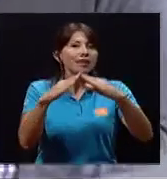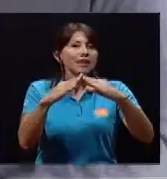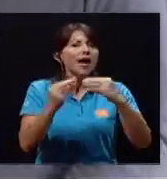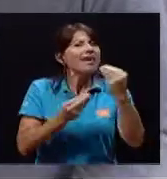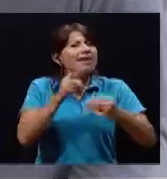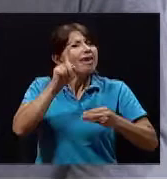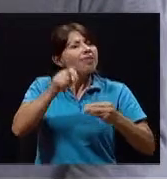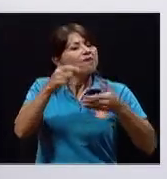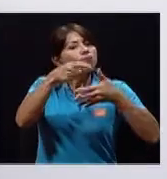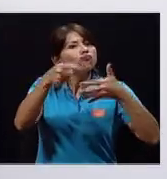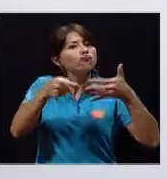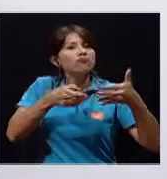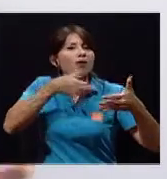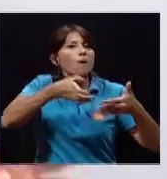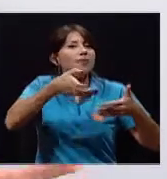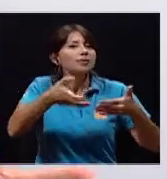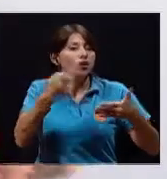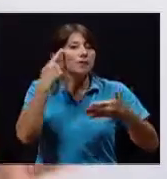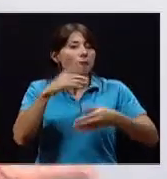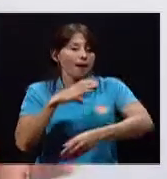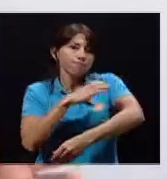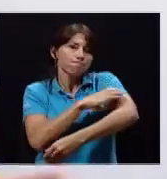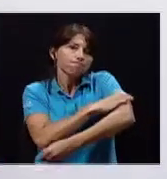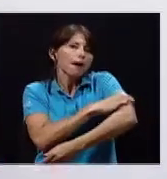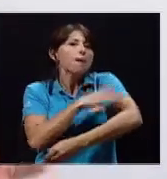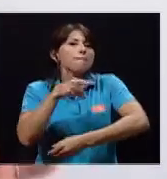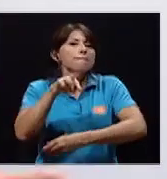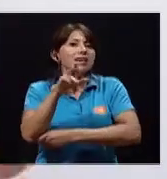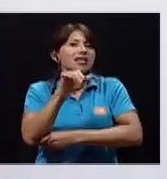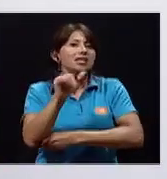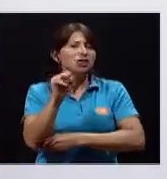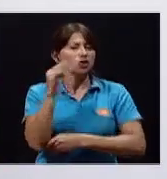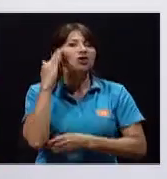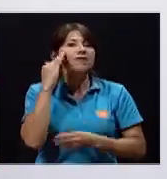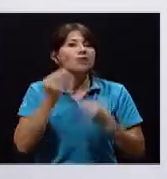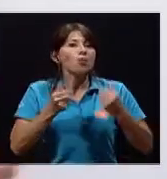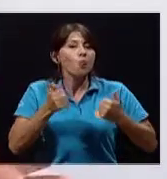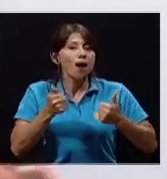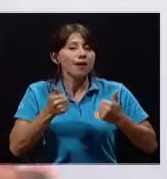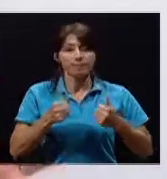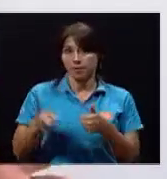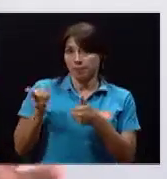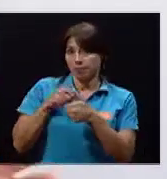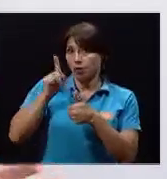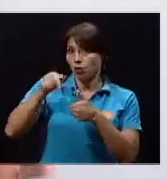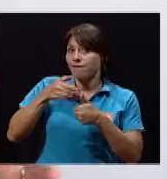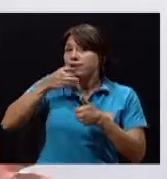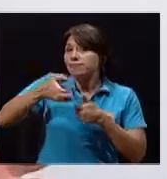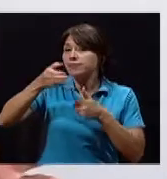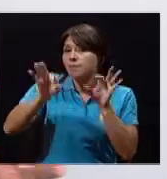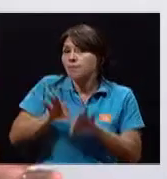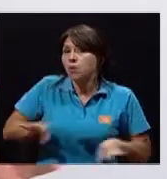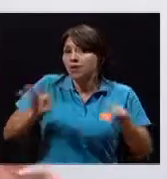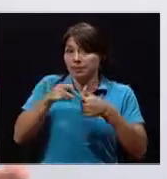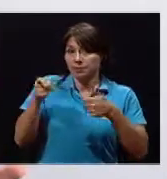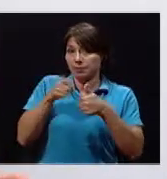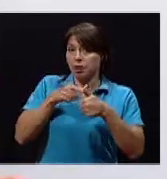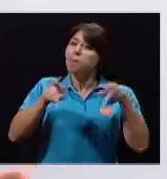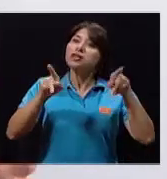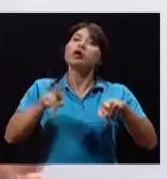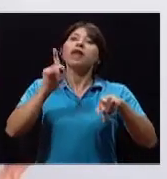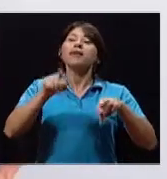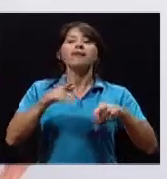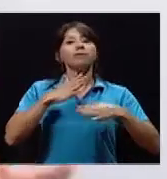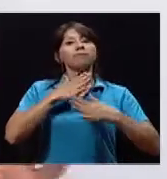casa a la hora de tomarse la presión? Bueno Alex, estas consideraciones son muy importantes. Por ejemplo, la primera es que la persona tiene que estar